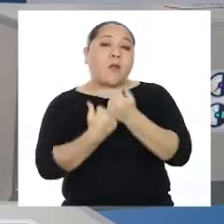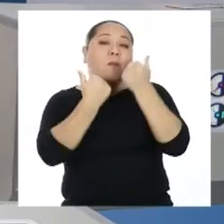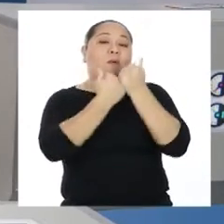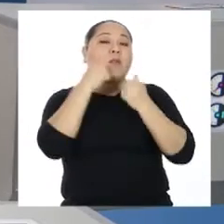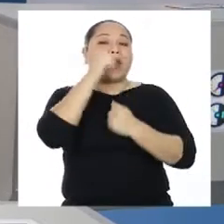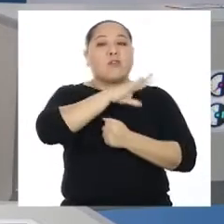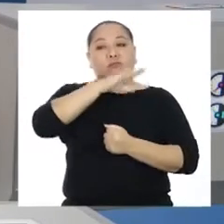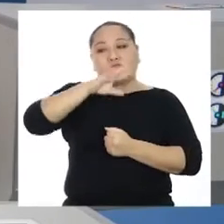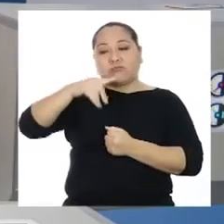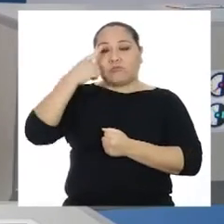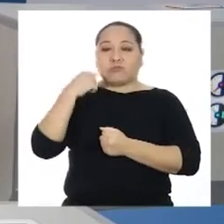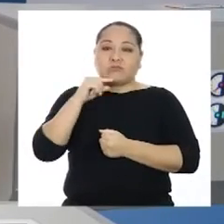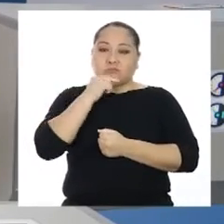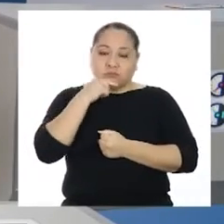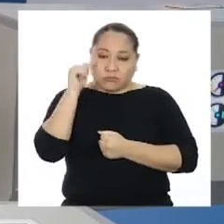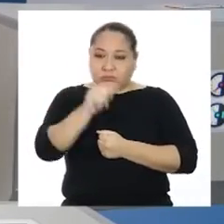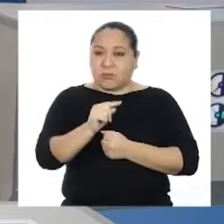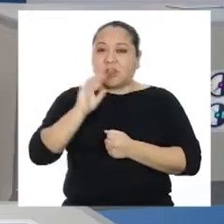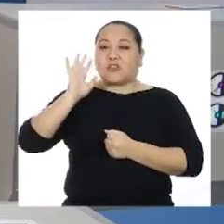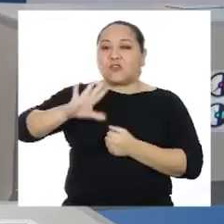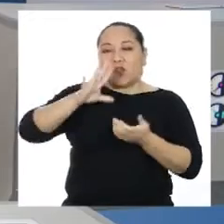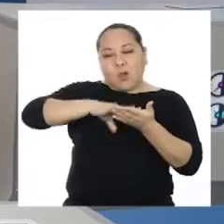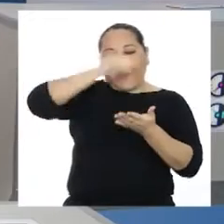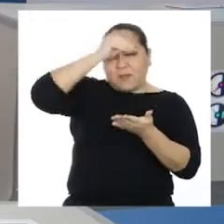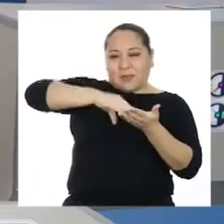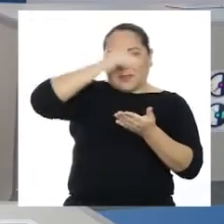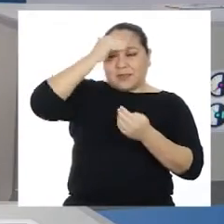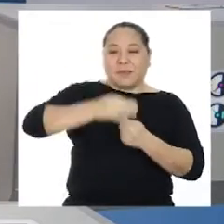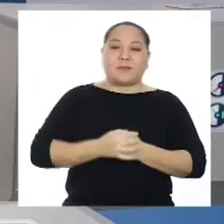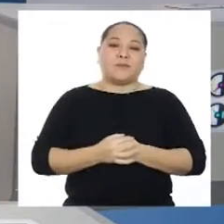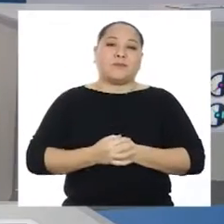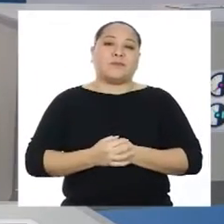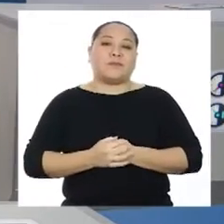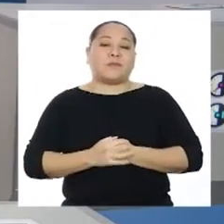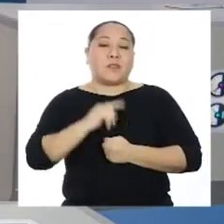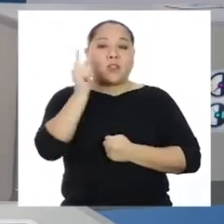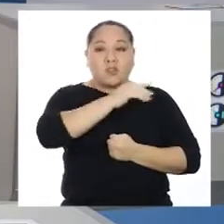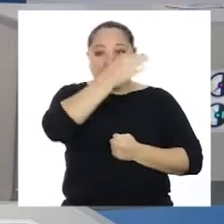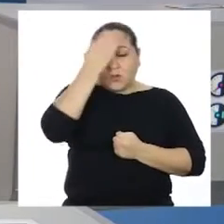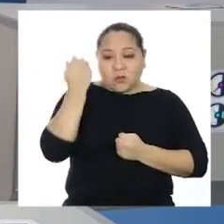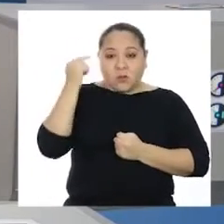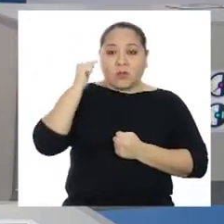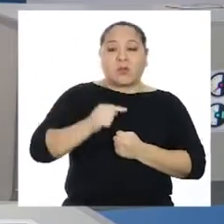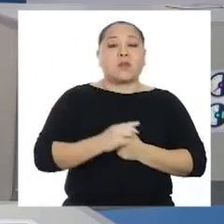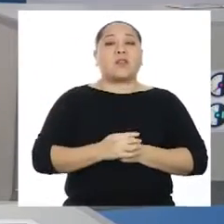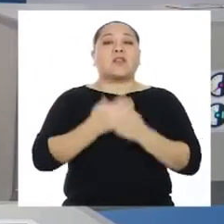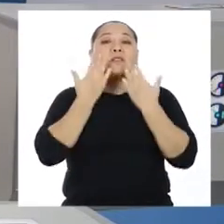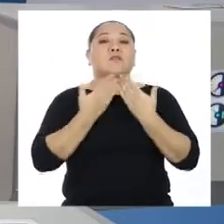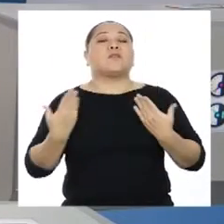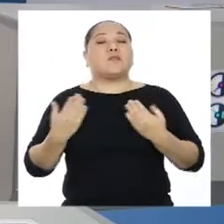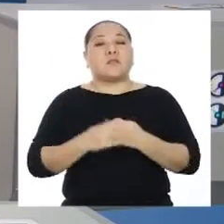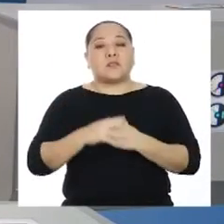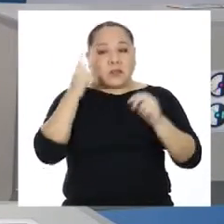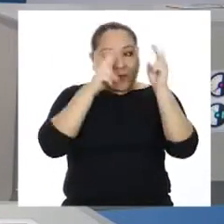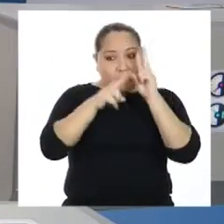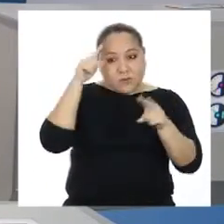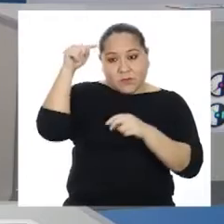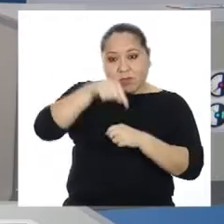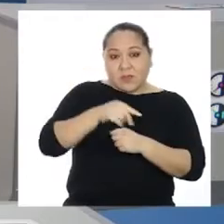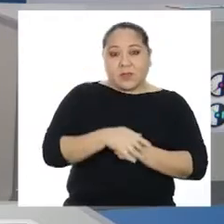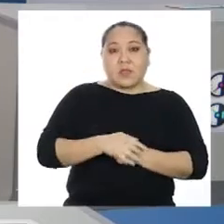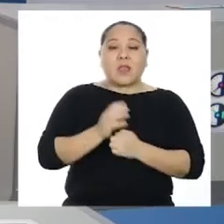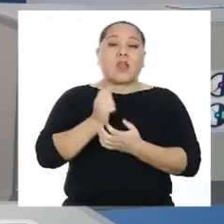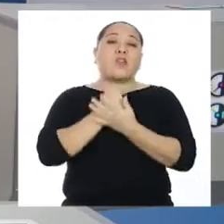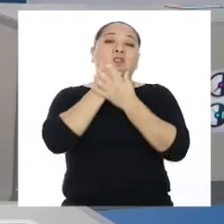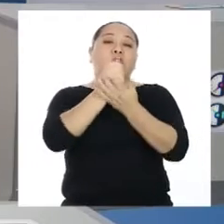para apoyar a nuestras niñas y niños en su aprendizaje. No olviden que las actividades que vemos